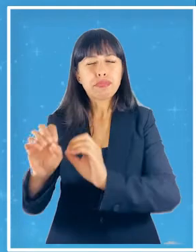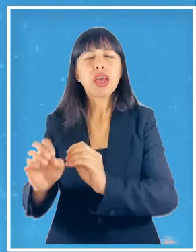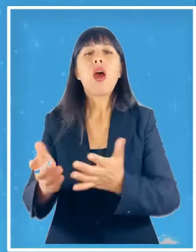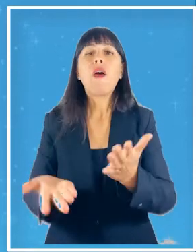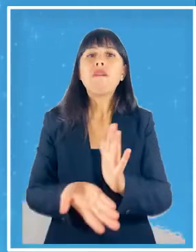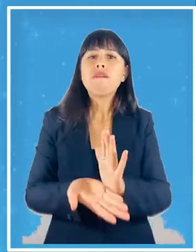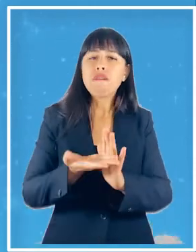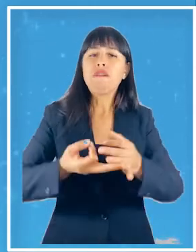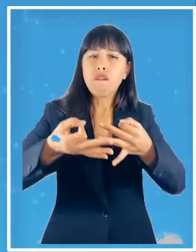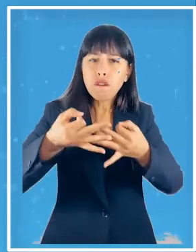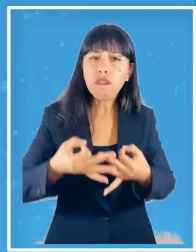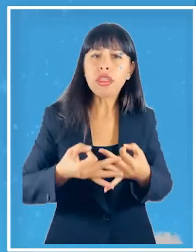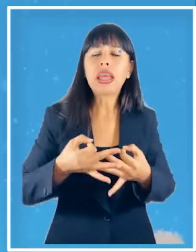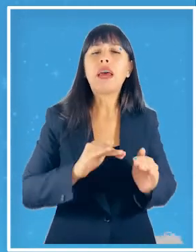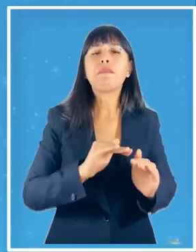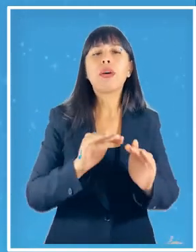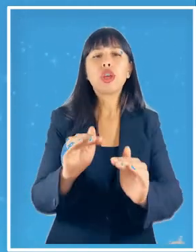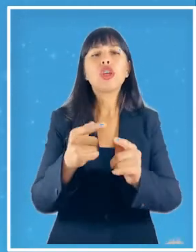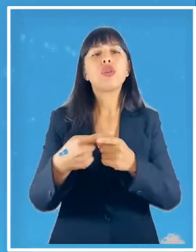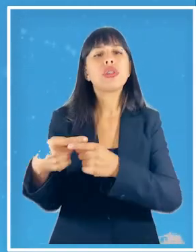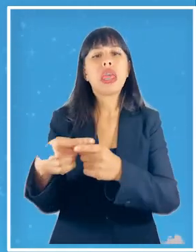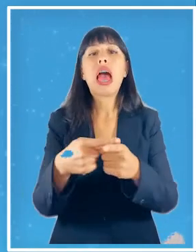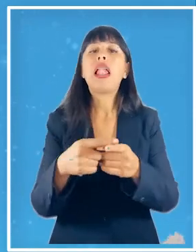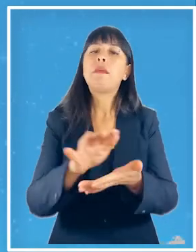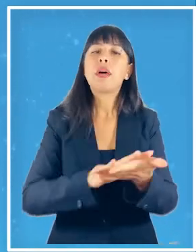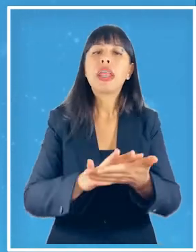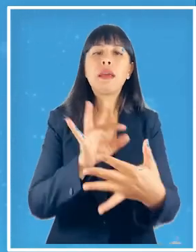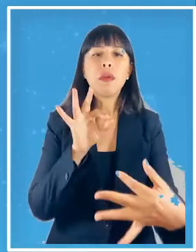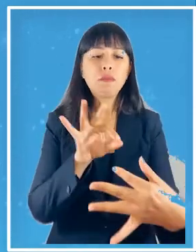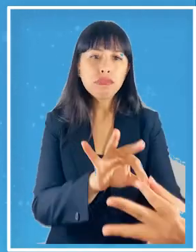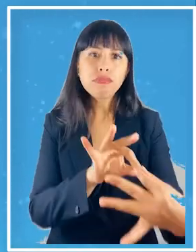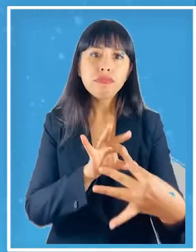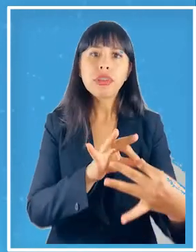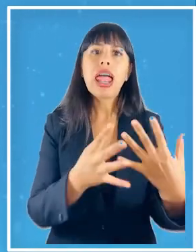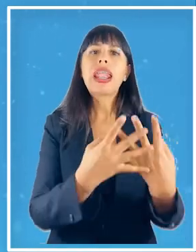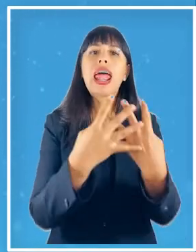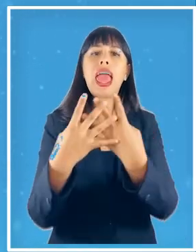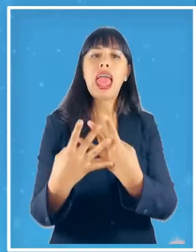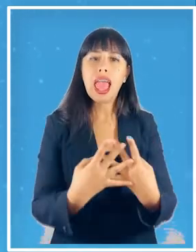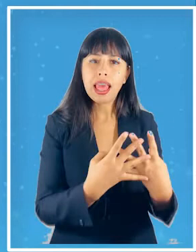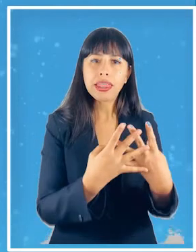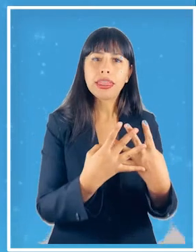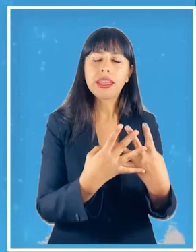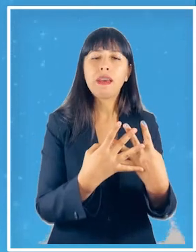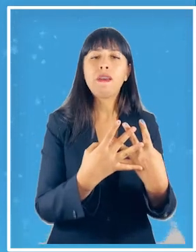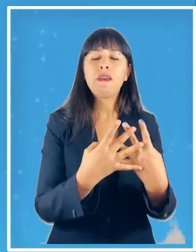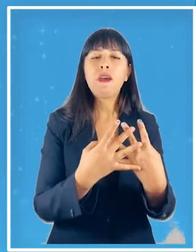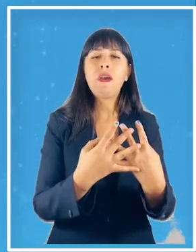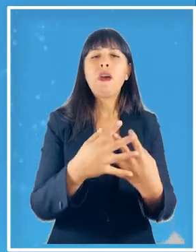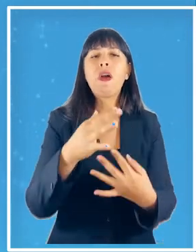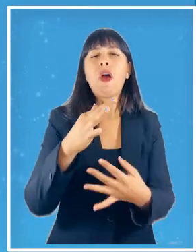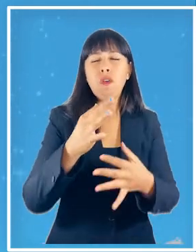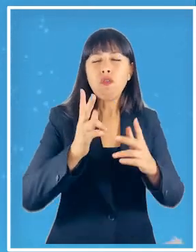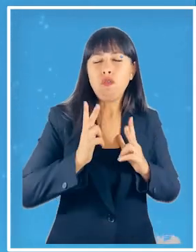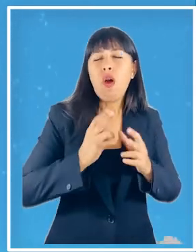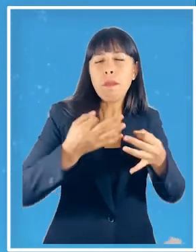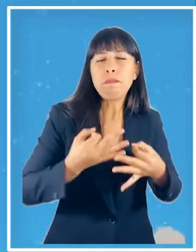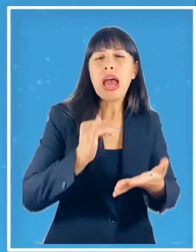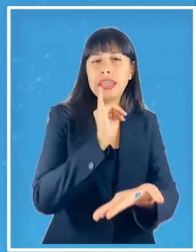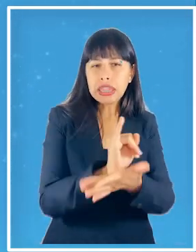fortalecer el apoyo social de las personas mayores como vinculándolo con la red tanto con la red formal